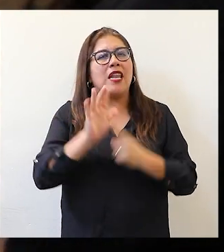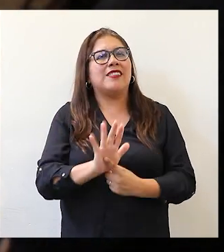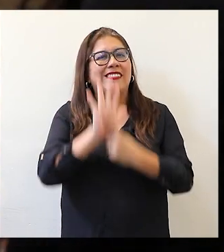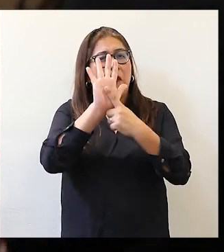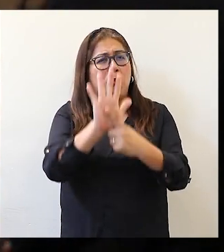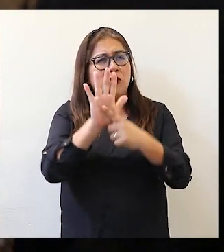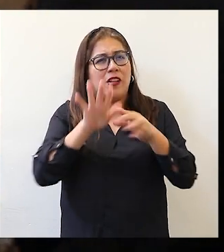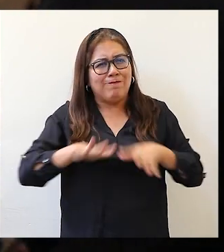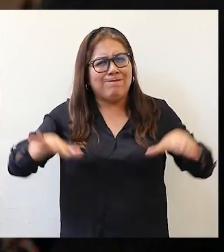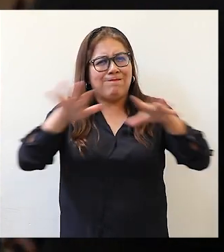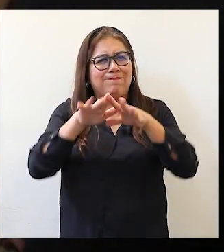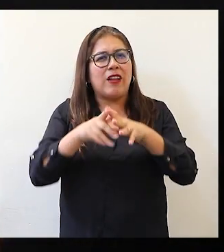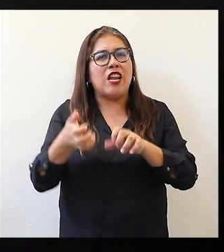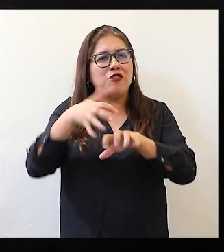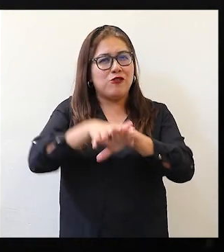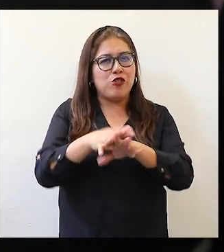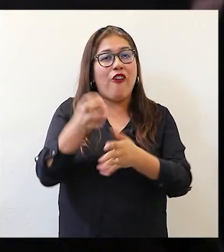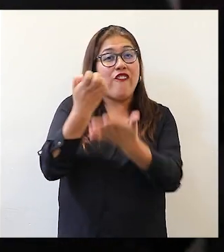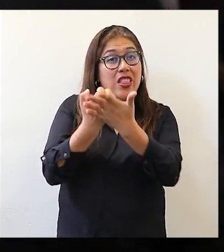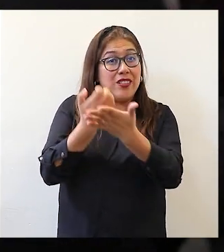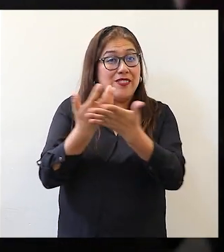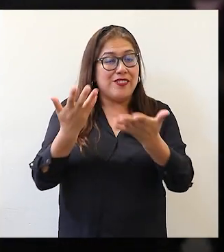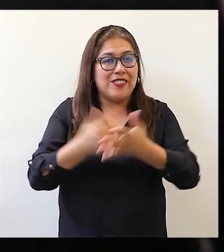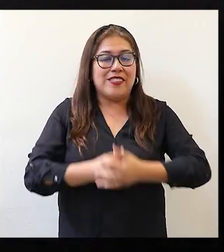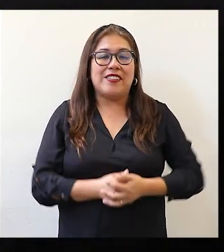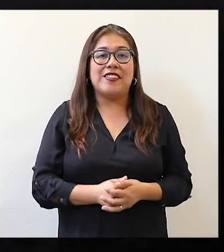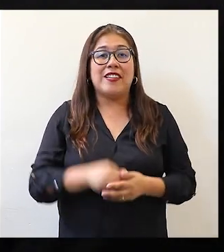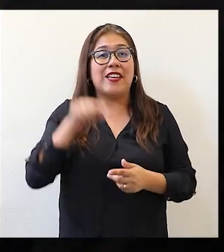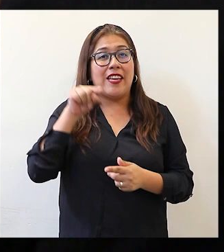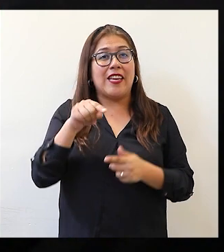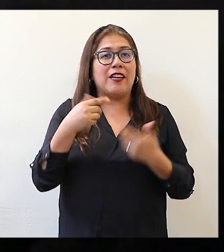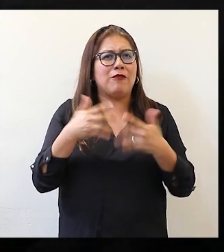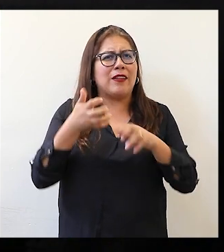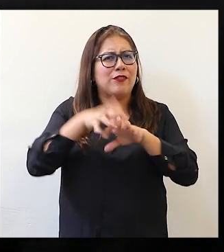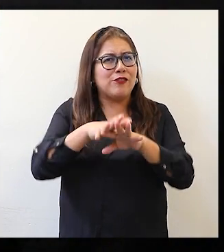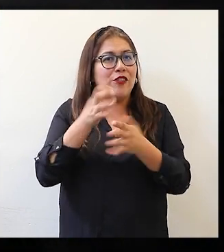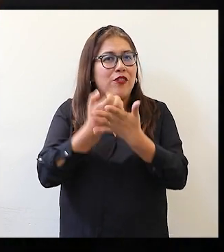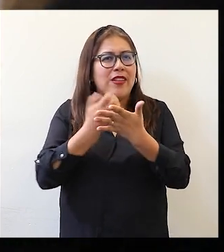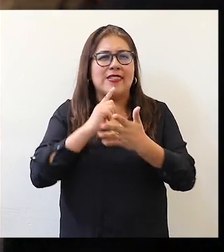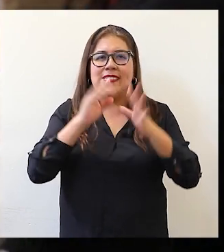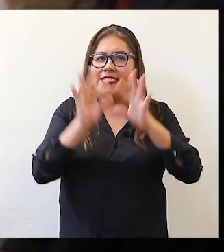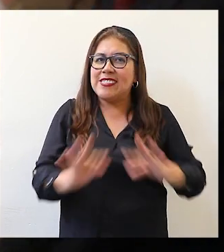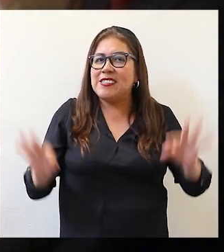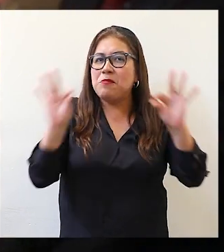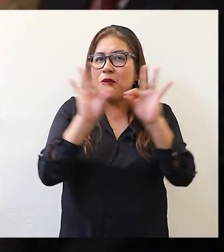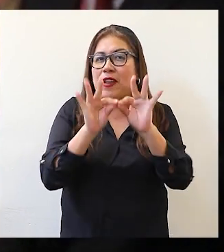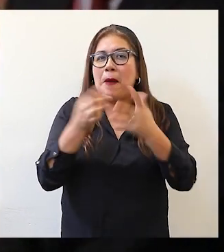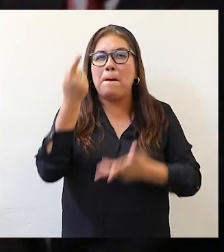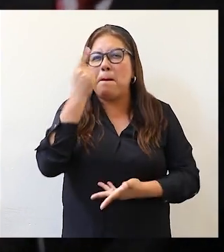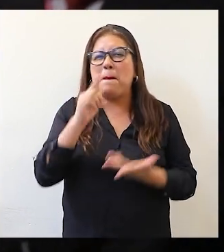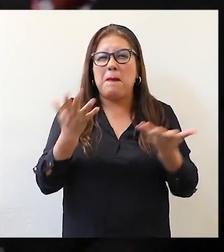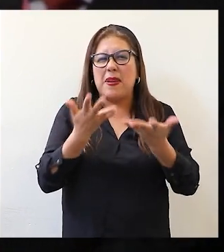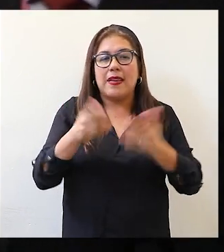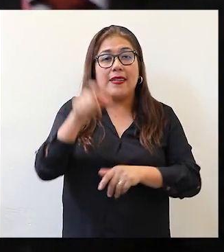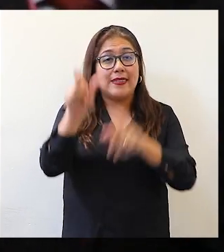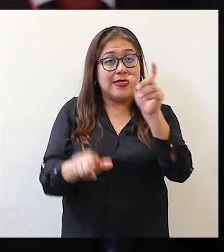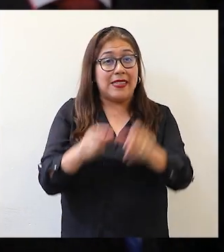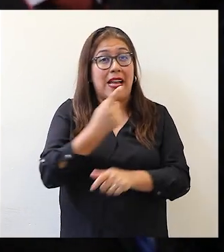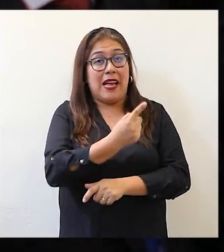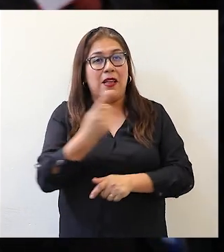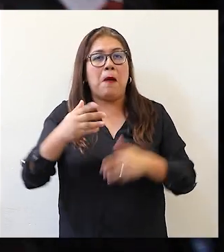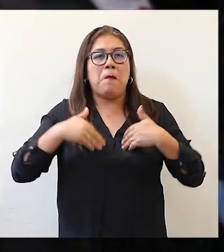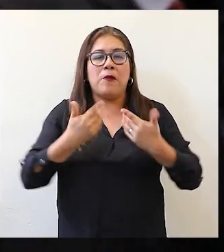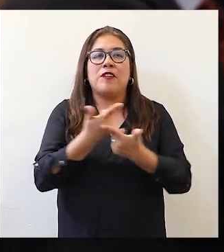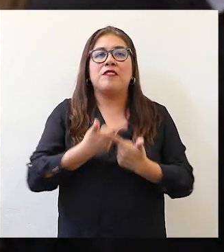la inclusión financiera. La inclusión financiera es vital para que cada persona